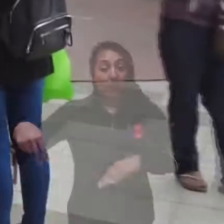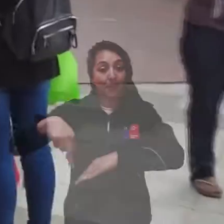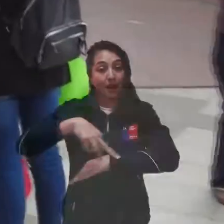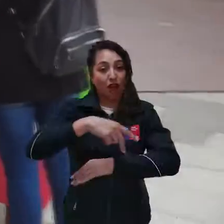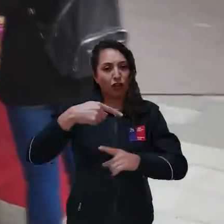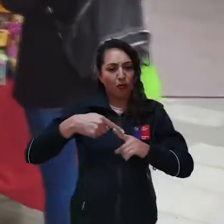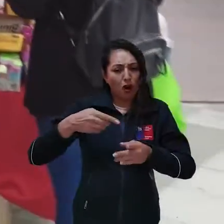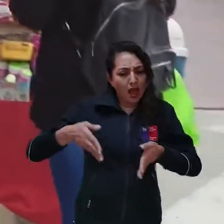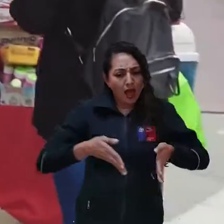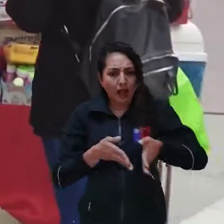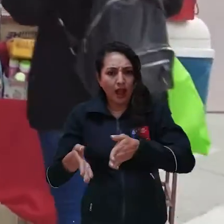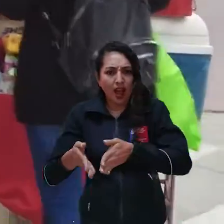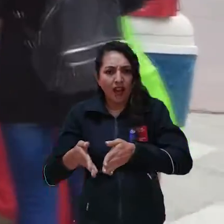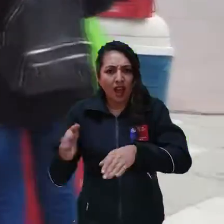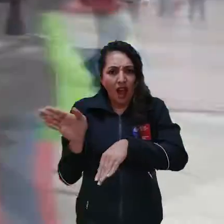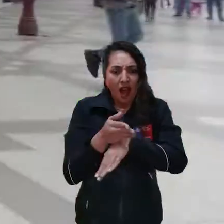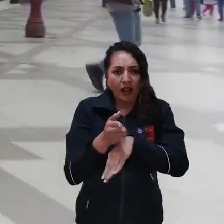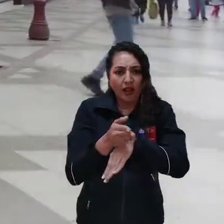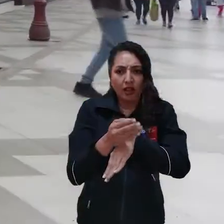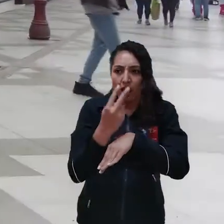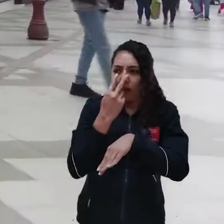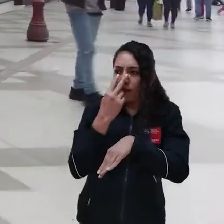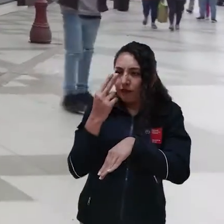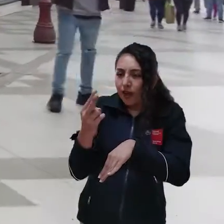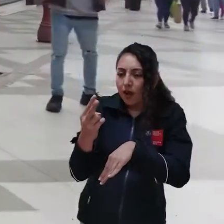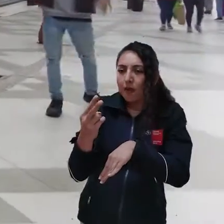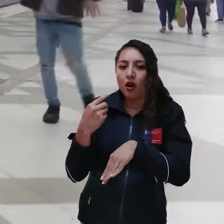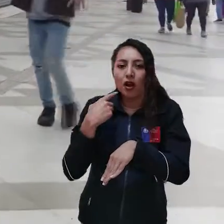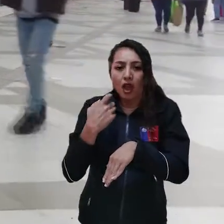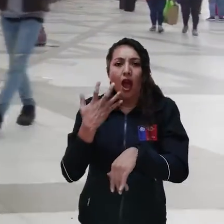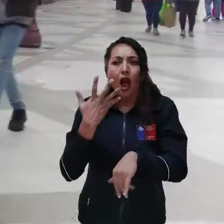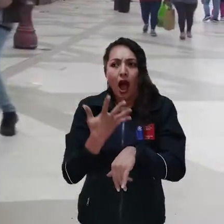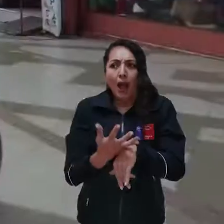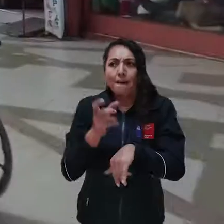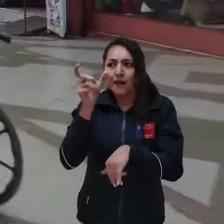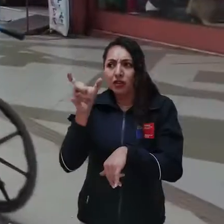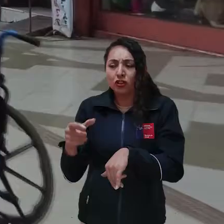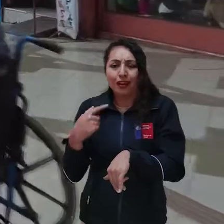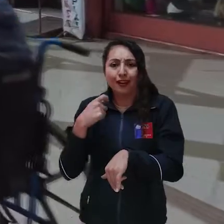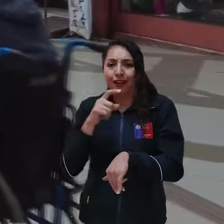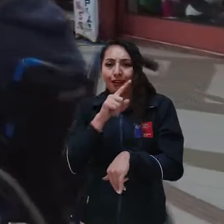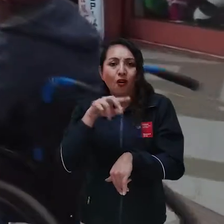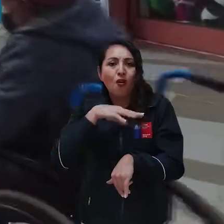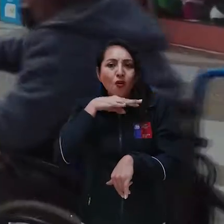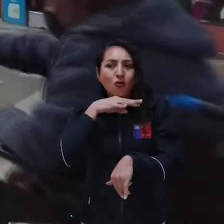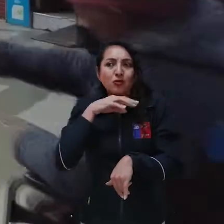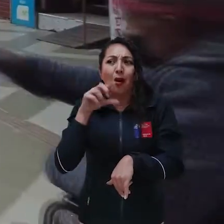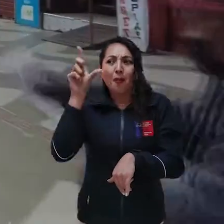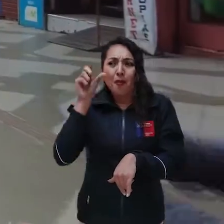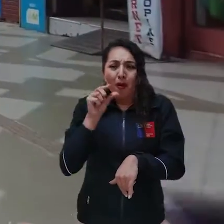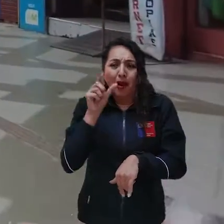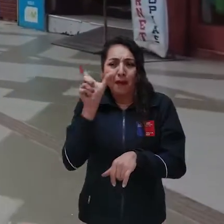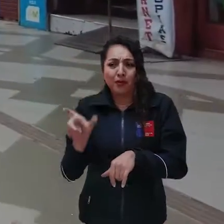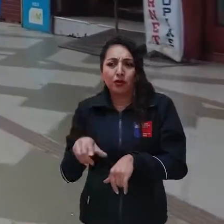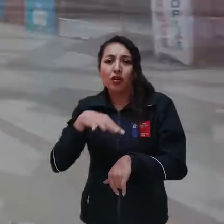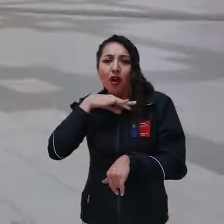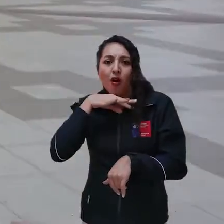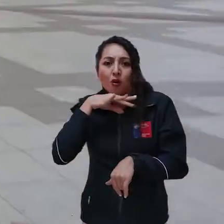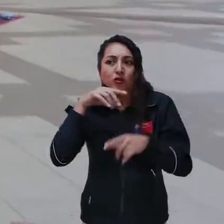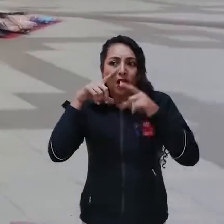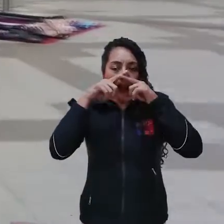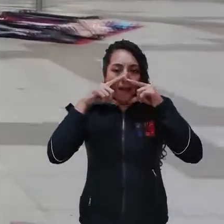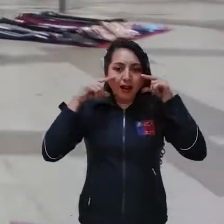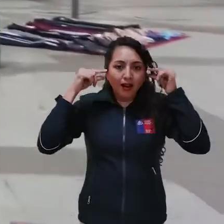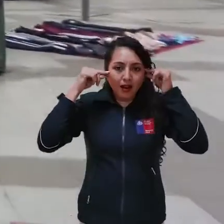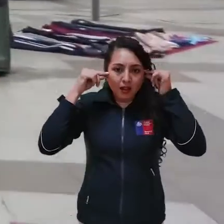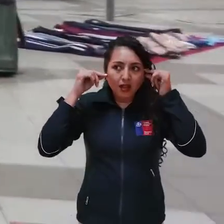Caminando por las calles céntricas de la ciudad de Arica podemos observar el poco uso de la mascarilla y el poco énfasis en